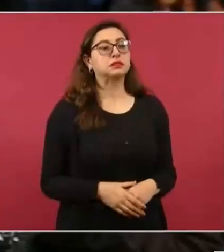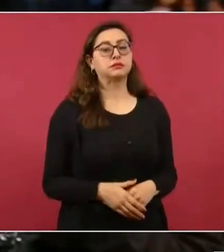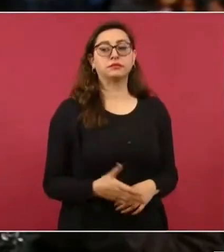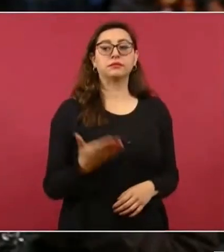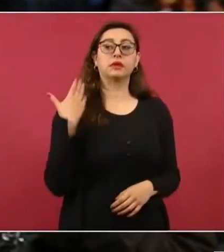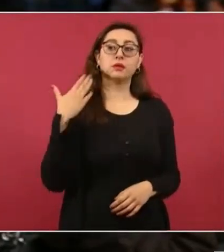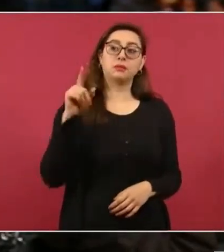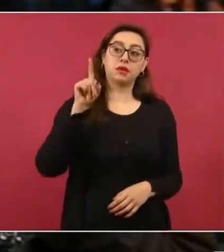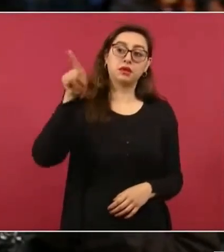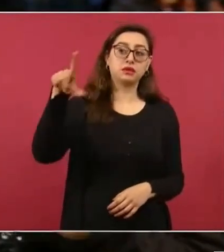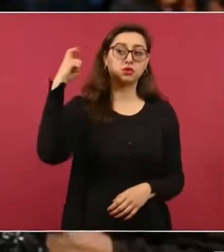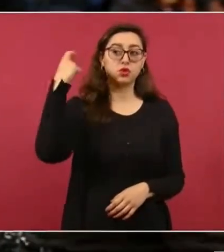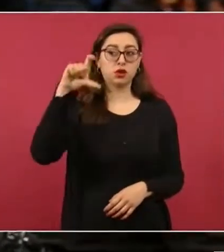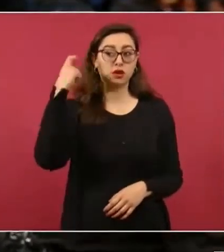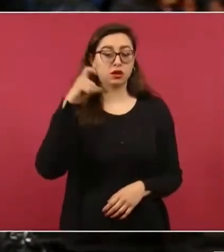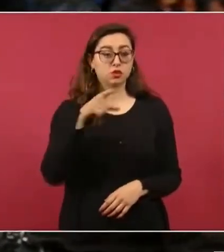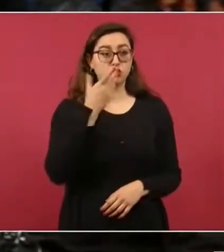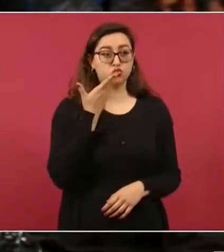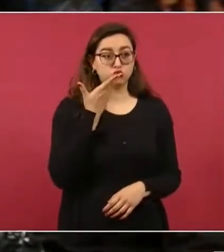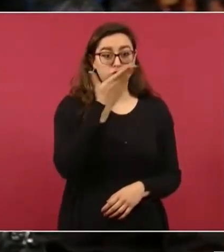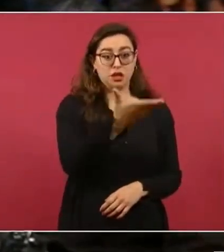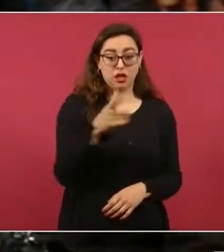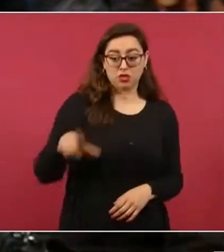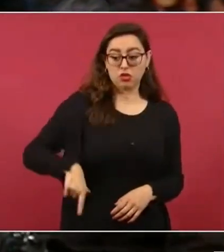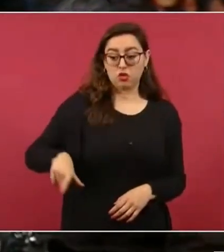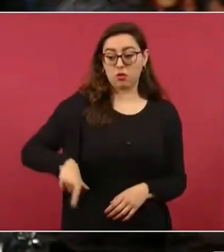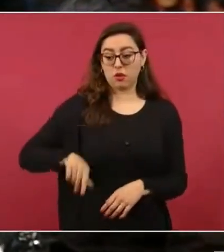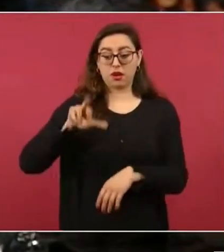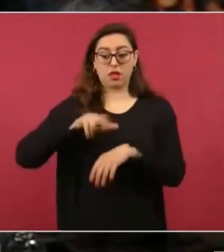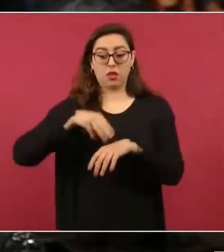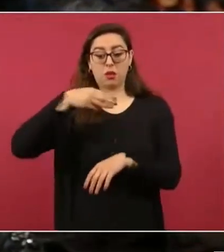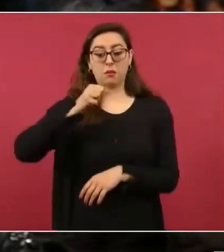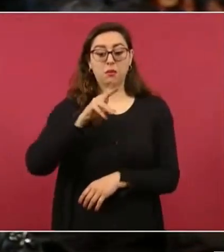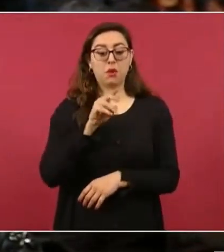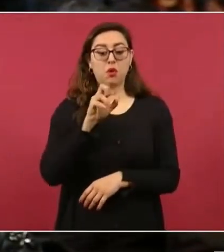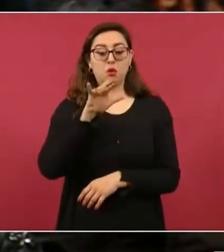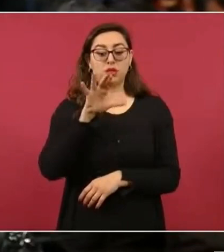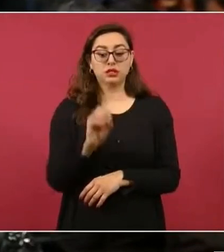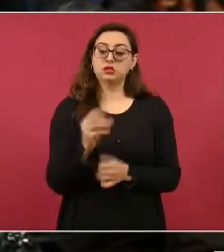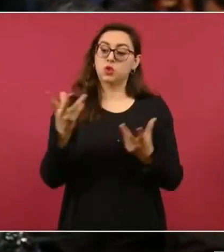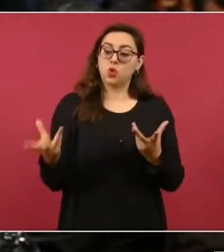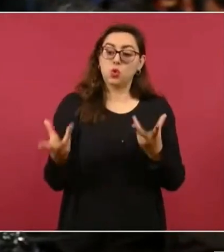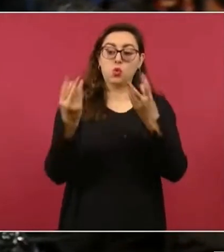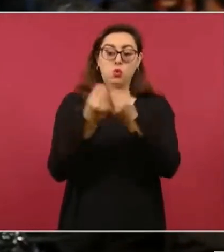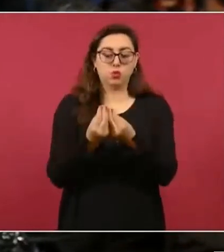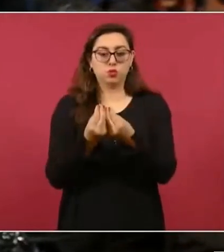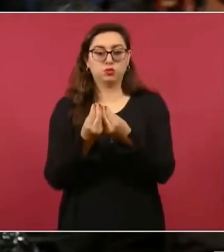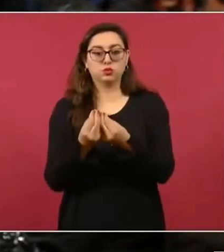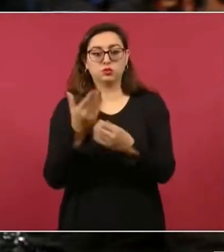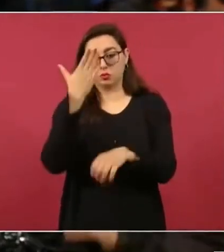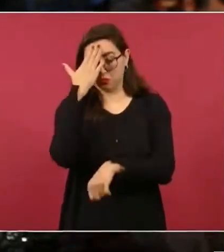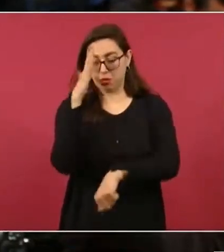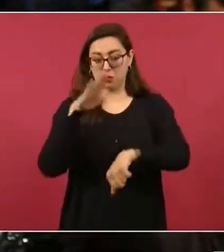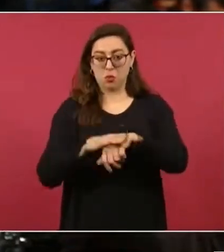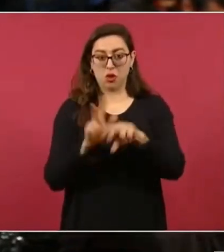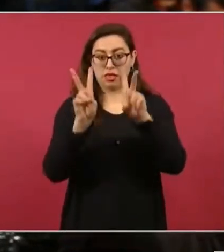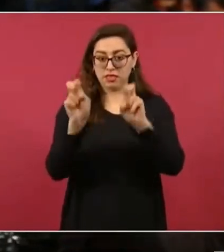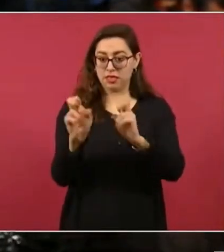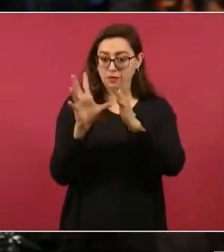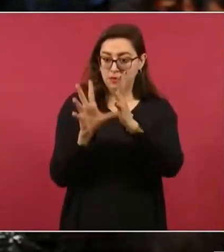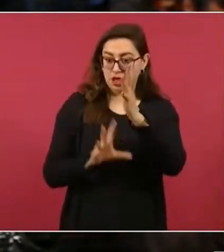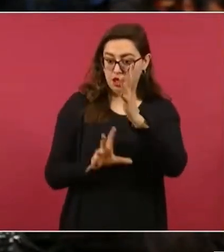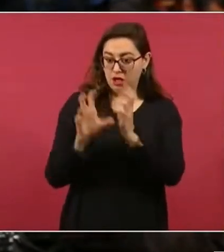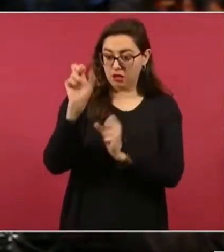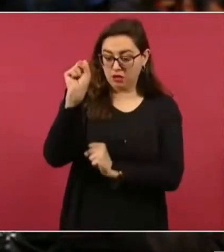Con el gobernador Mauricio Curi, en los festejos del 5 de febrero, que por cierto, el discurso no se habló nada del discurso